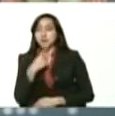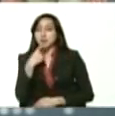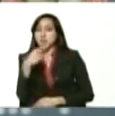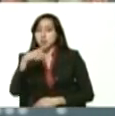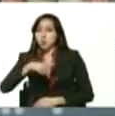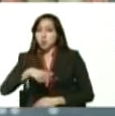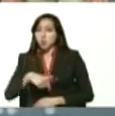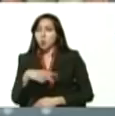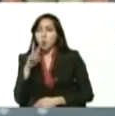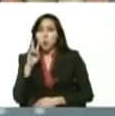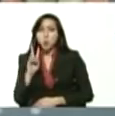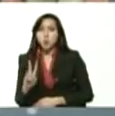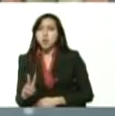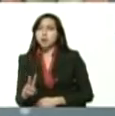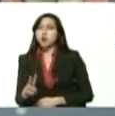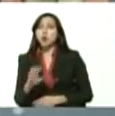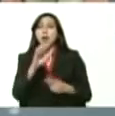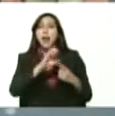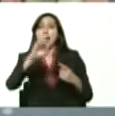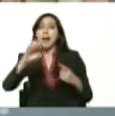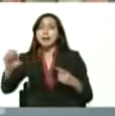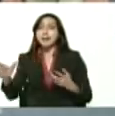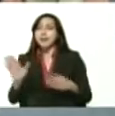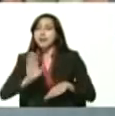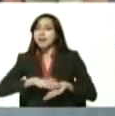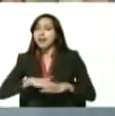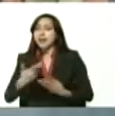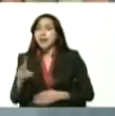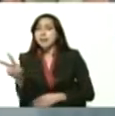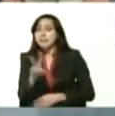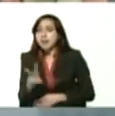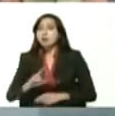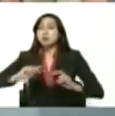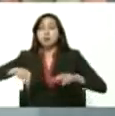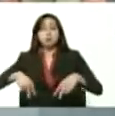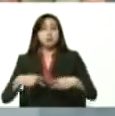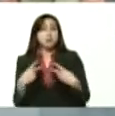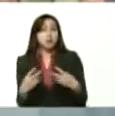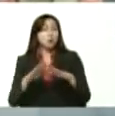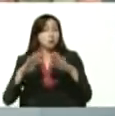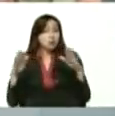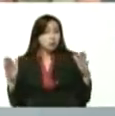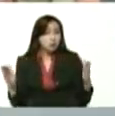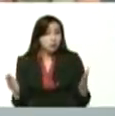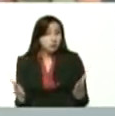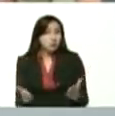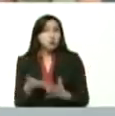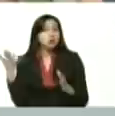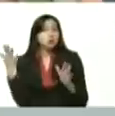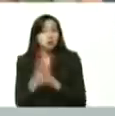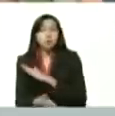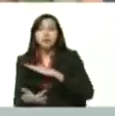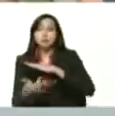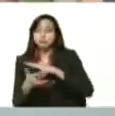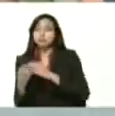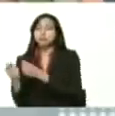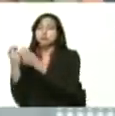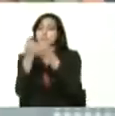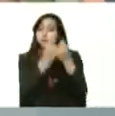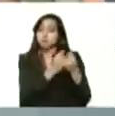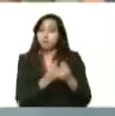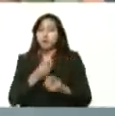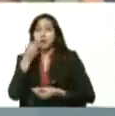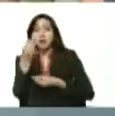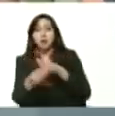las estadísticas que Venezuela está a la vanguardia del mundo en la economía digital, en la